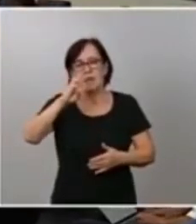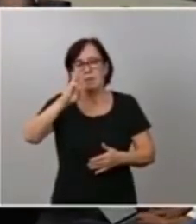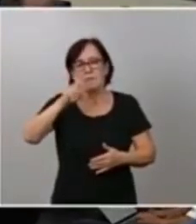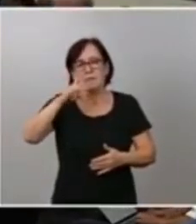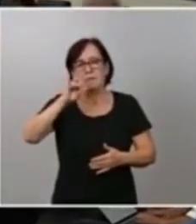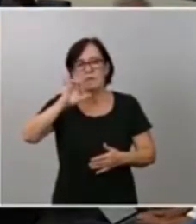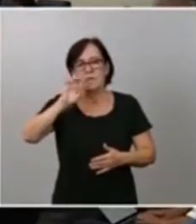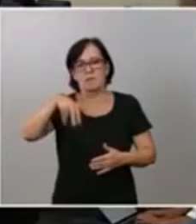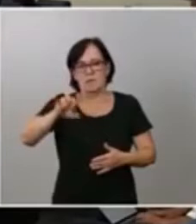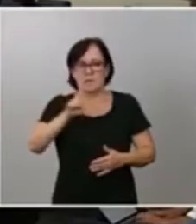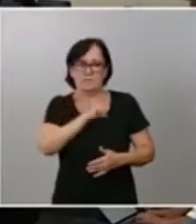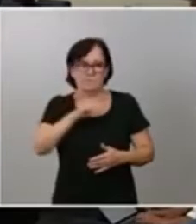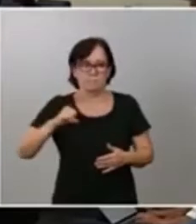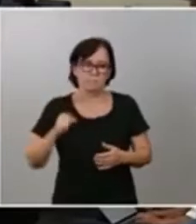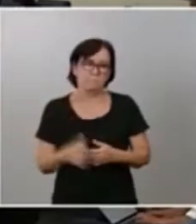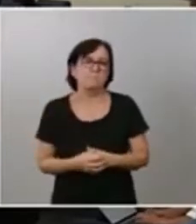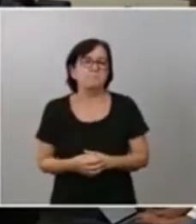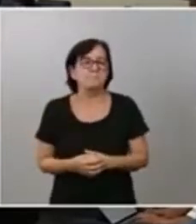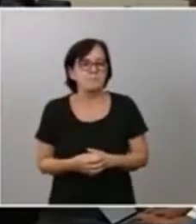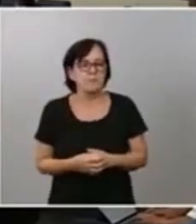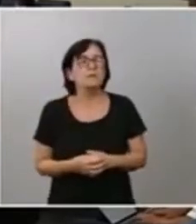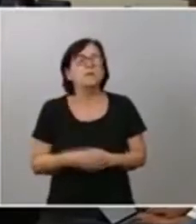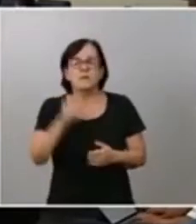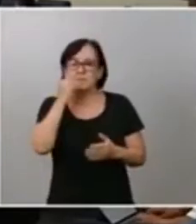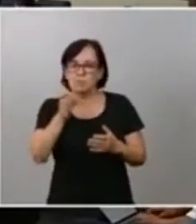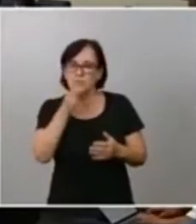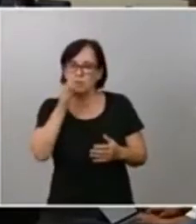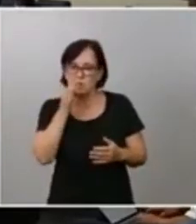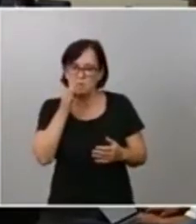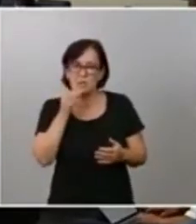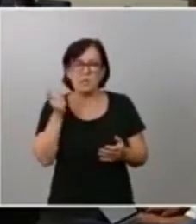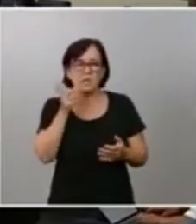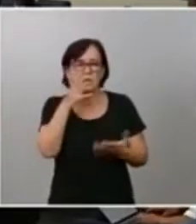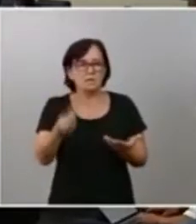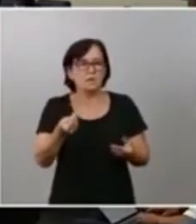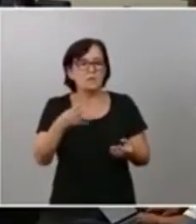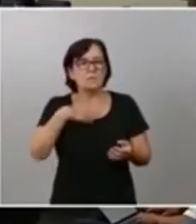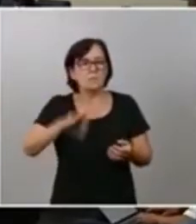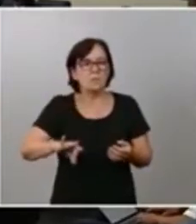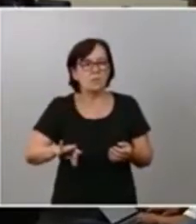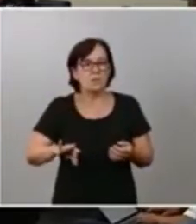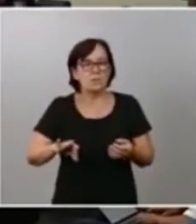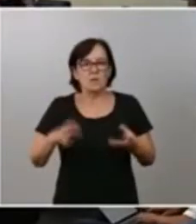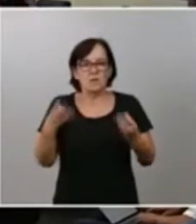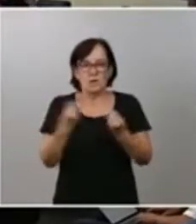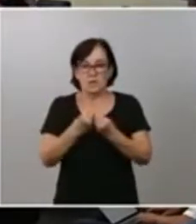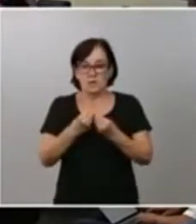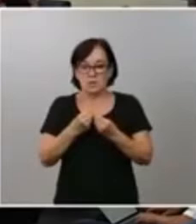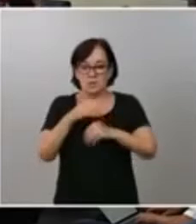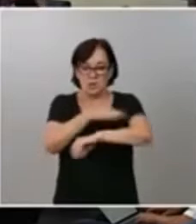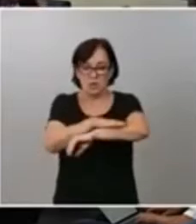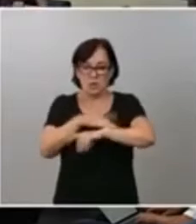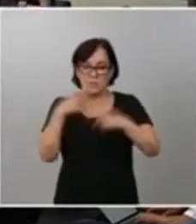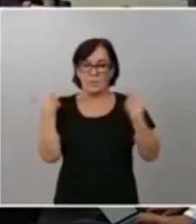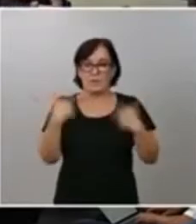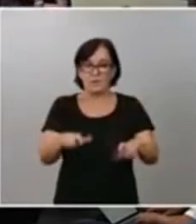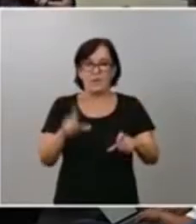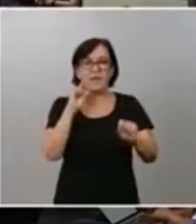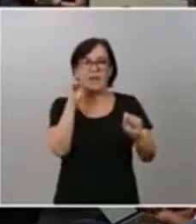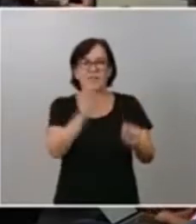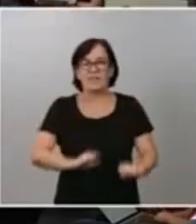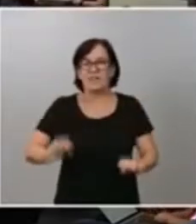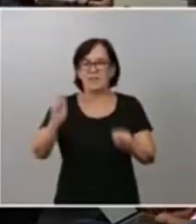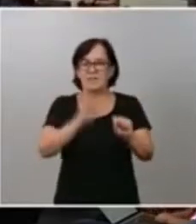Hola, buenas tardes, señor Sánchez. En todo caso, a me gustaría saber cómo es posible que convivan en el seno de Gobierno un sector que defiende la